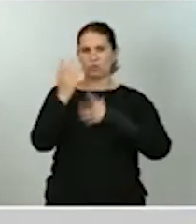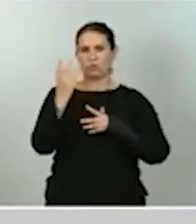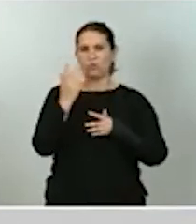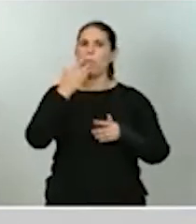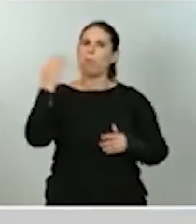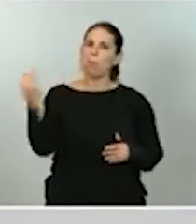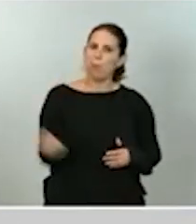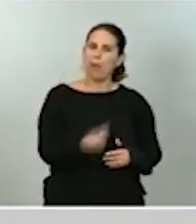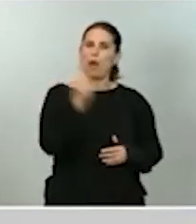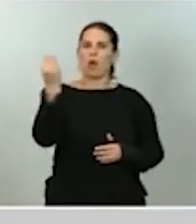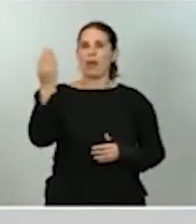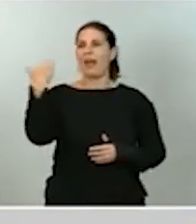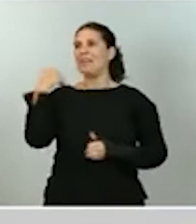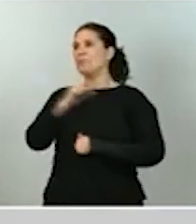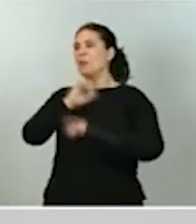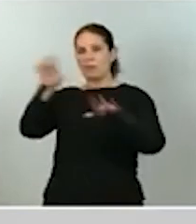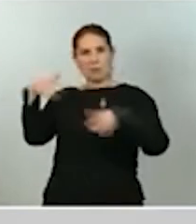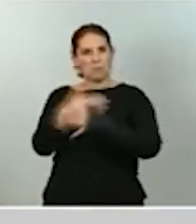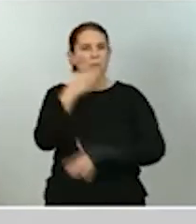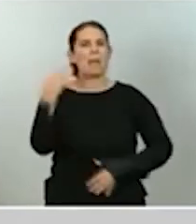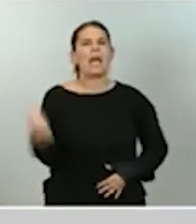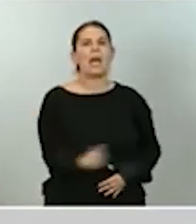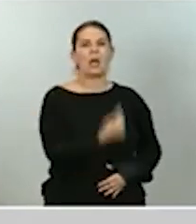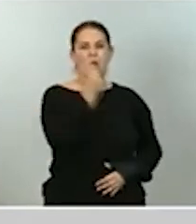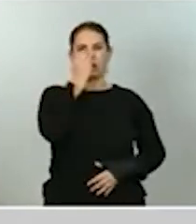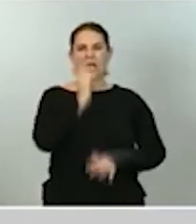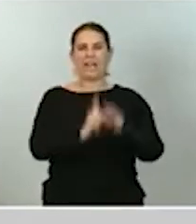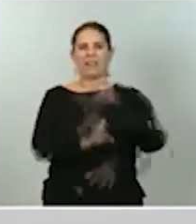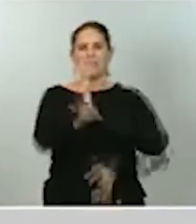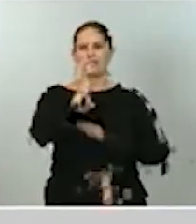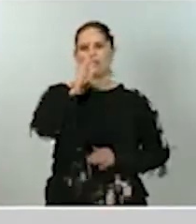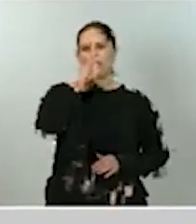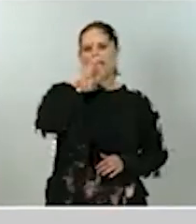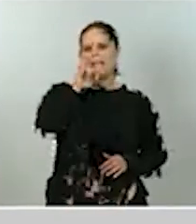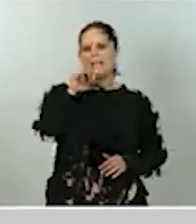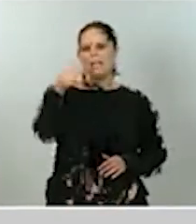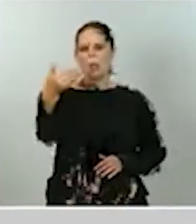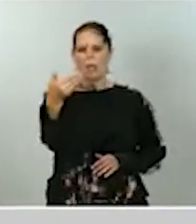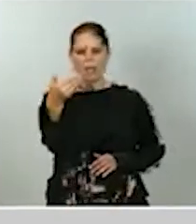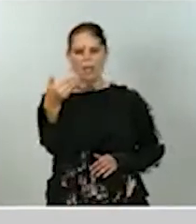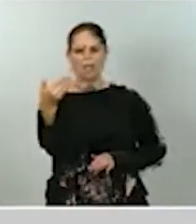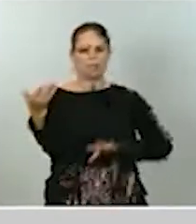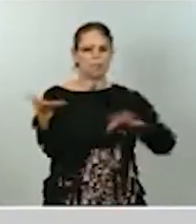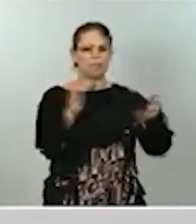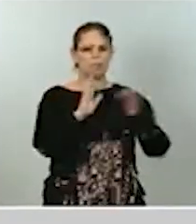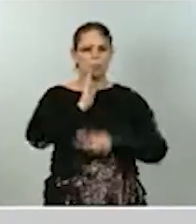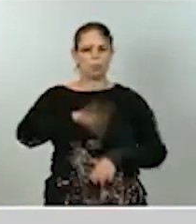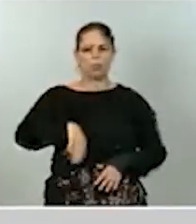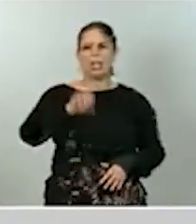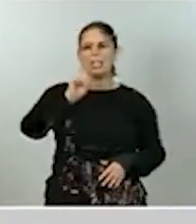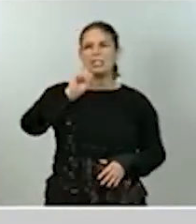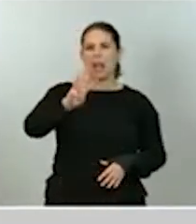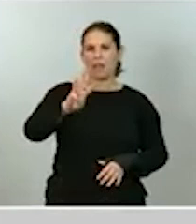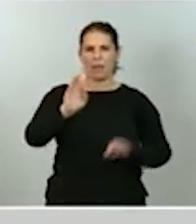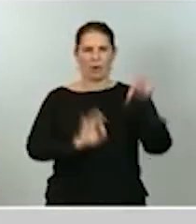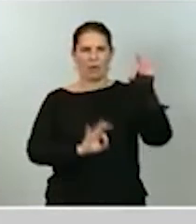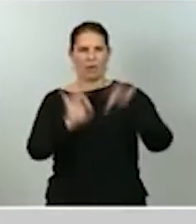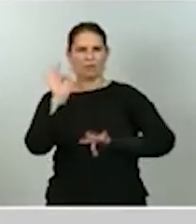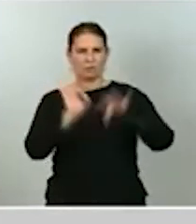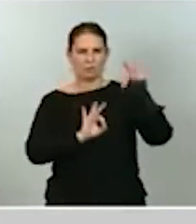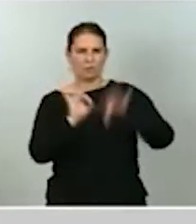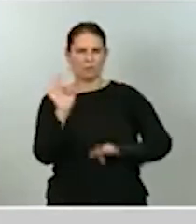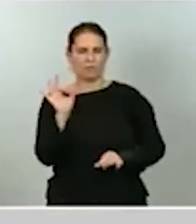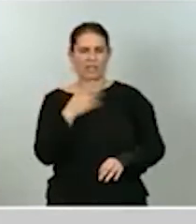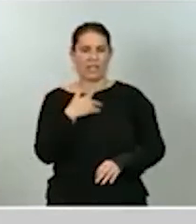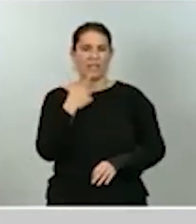lo esperado, con un crecimiento estimado del PIB, que estaría en el entorno del 13%. Se trata de una evolución